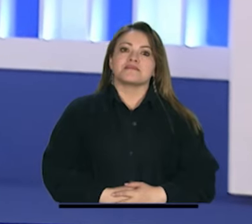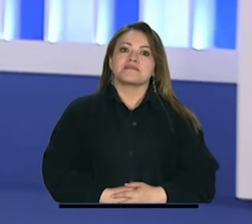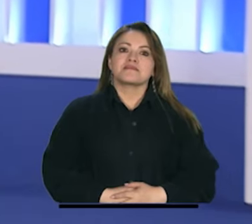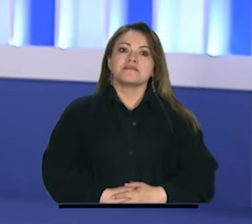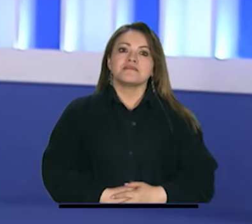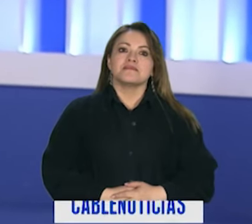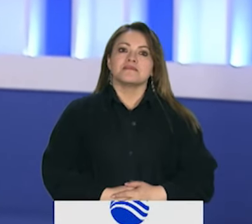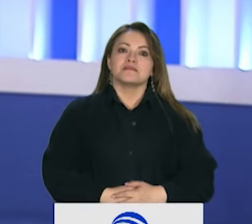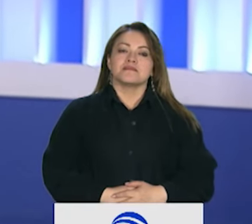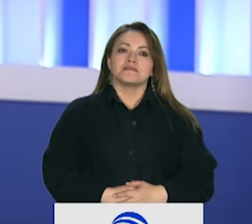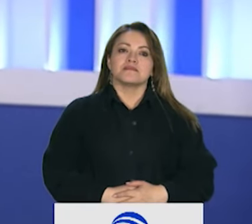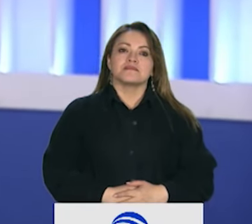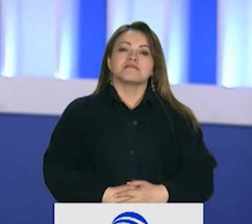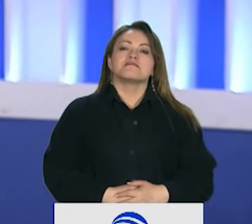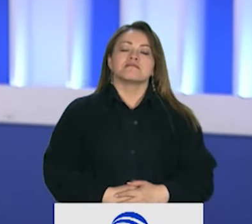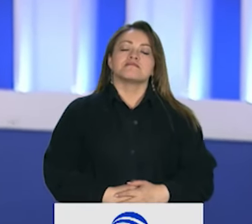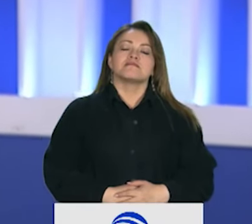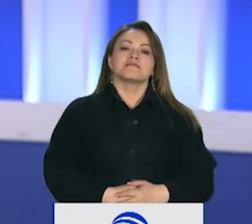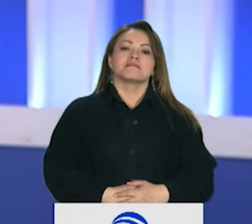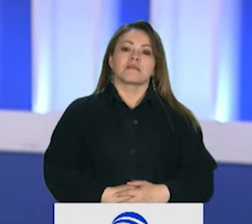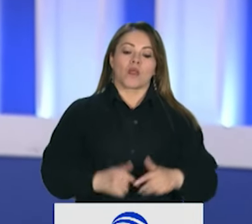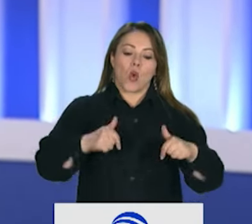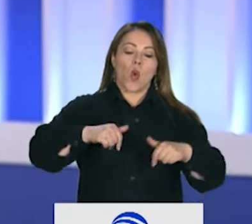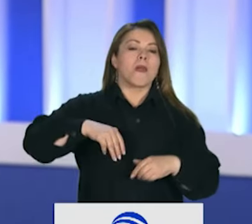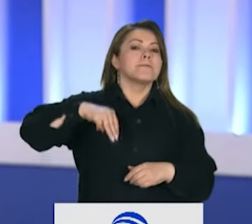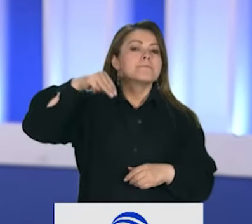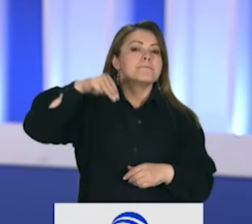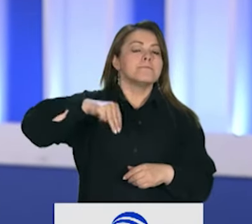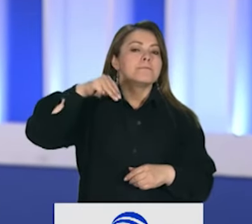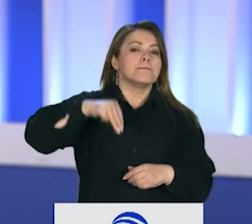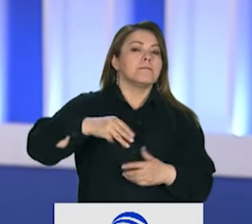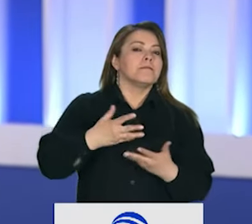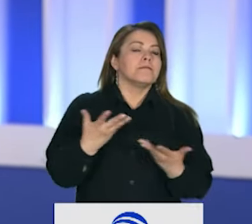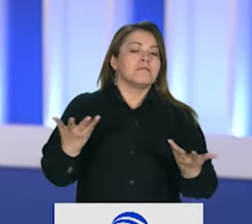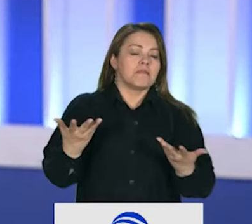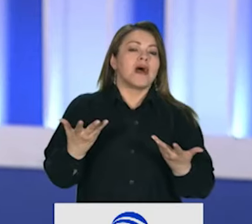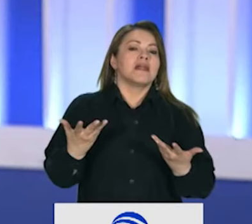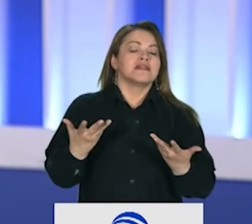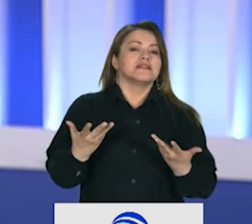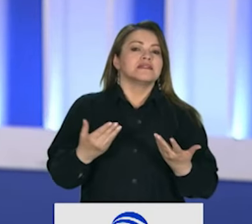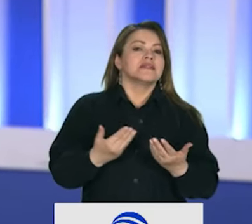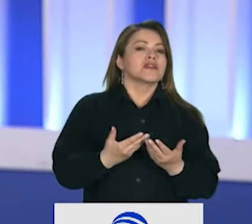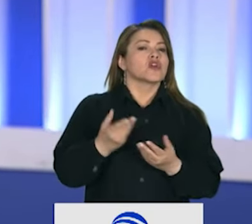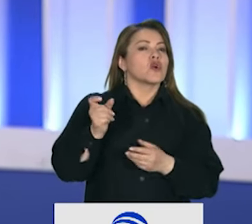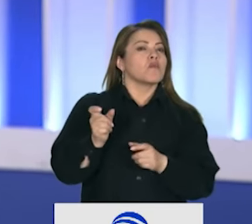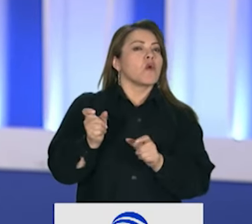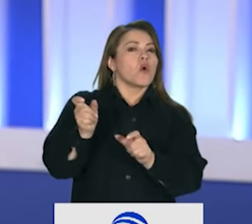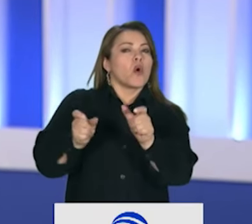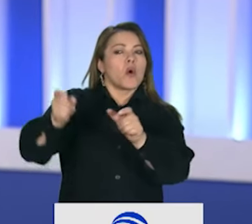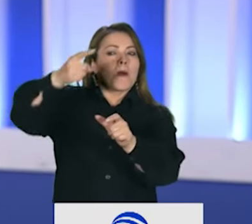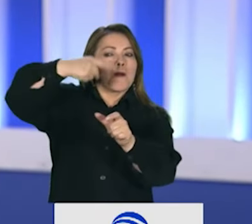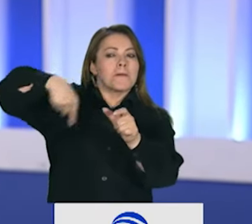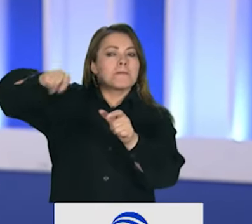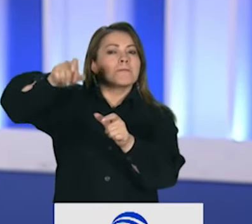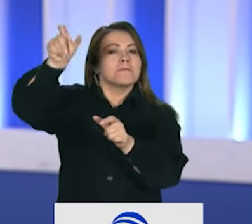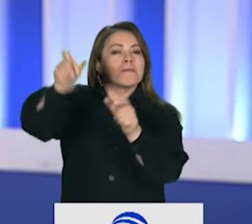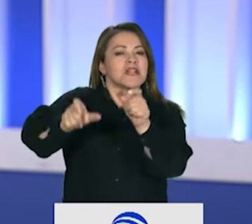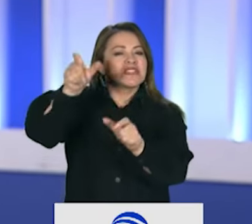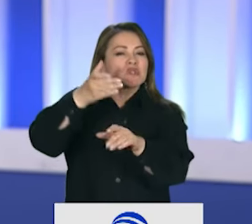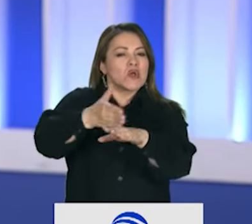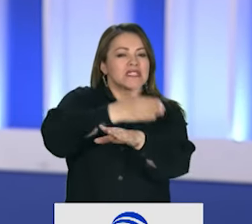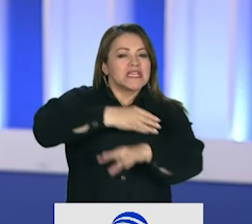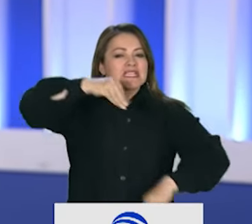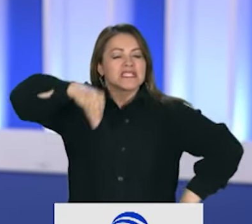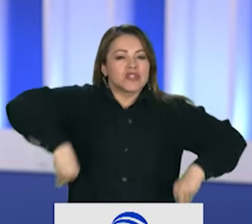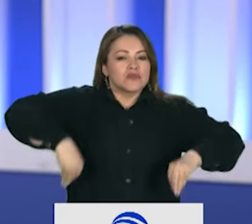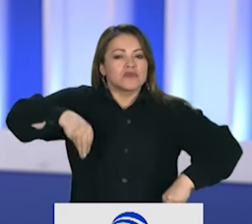No terminó este martes la audiencia de medida de aseguramiento en contra de la ex consejera presidencial para la región Sandra Ortiz. La